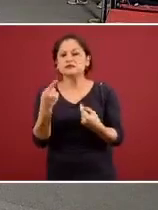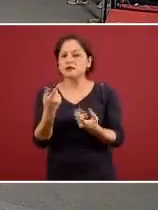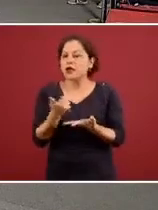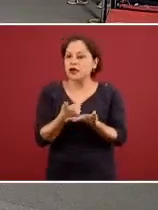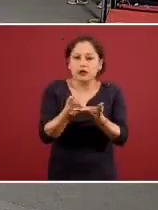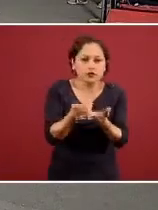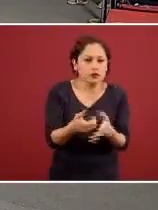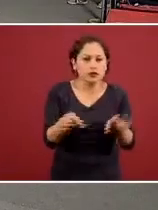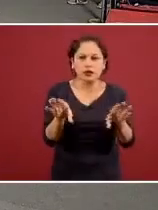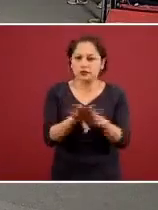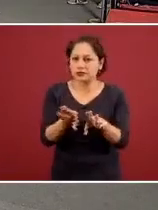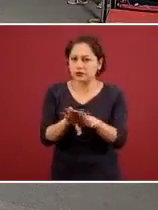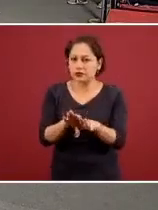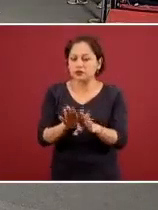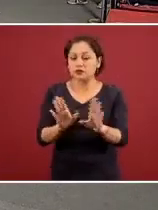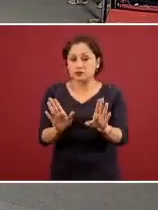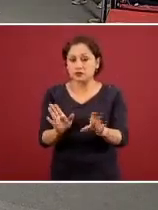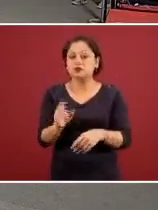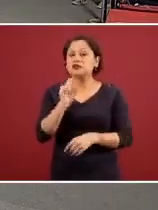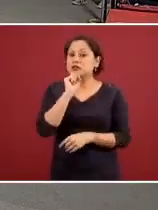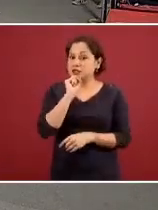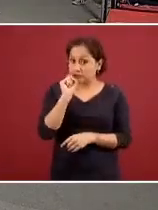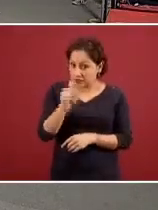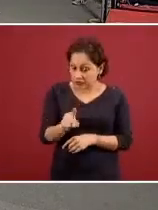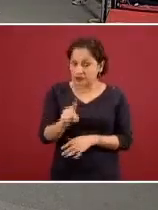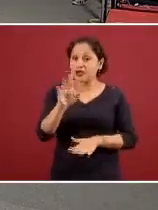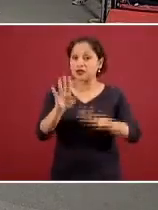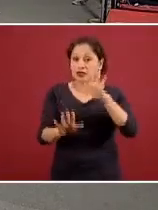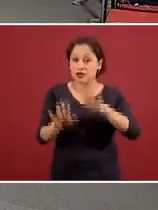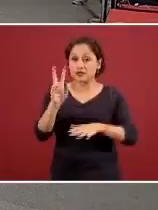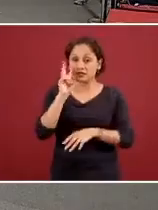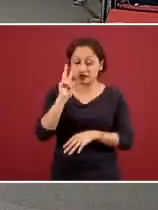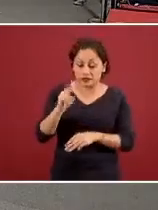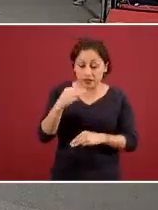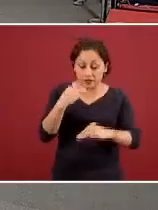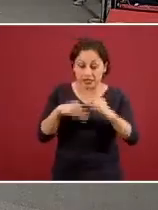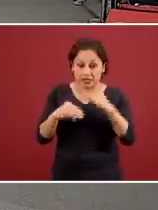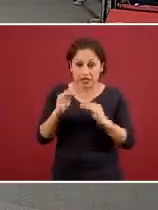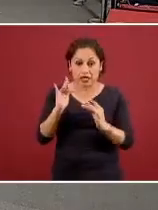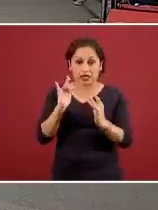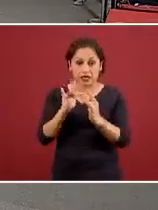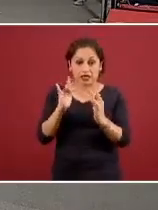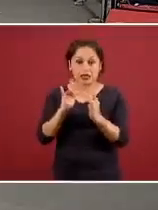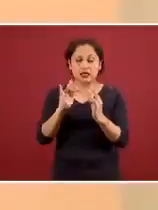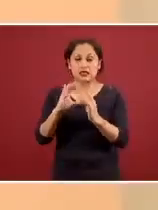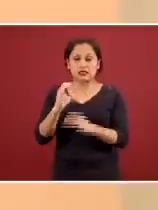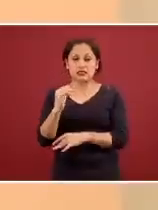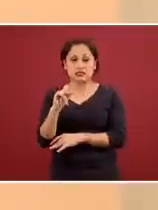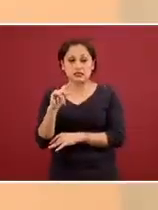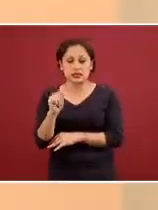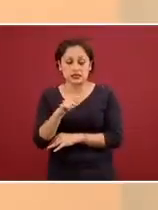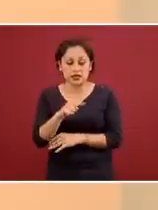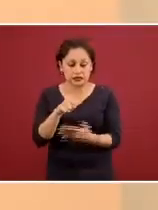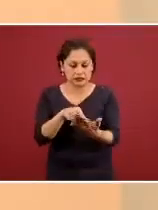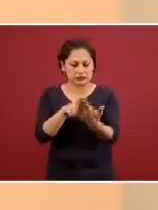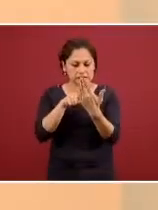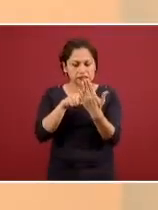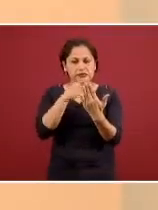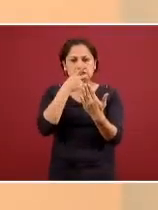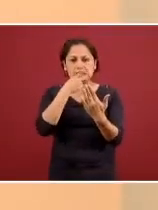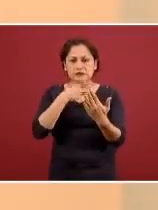que han tenido episodios depresivos que viven con miedo sin mencionar aquellos